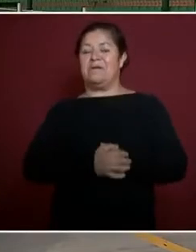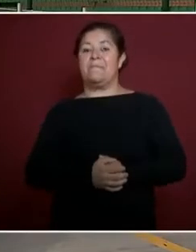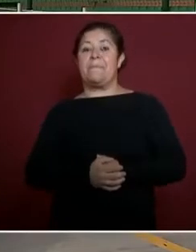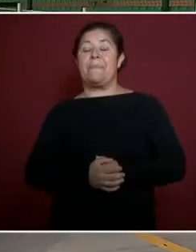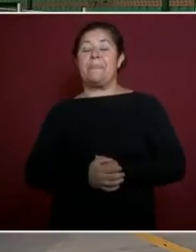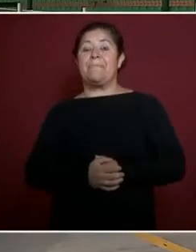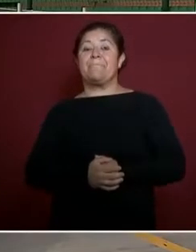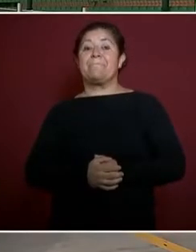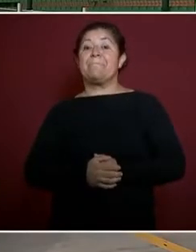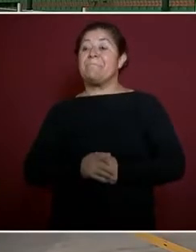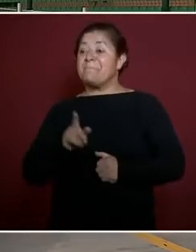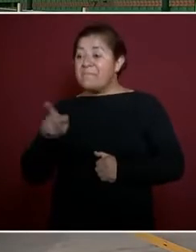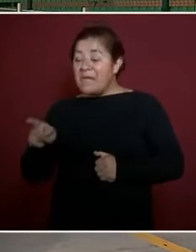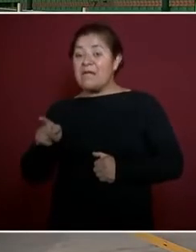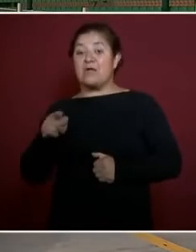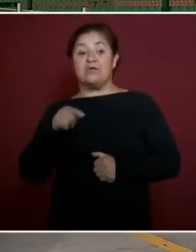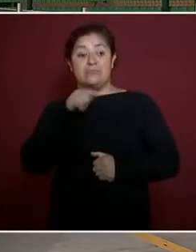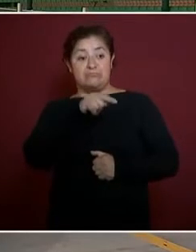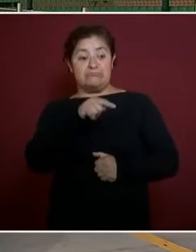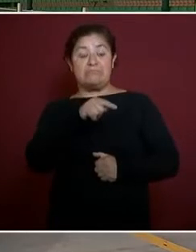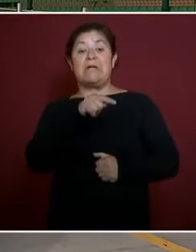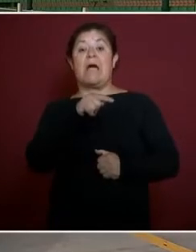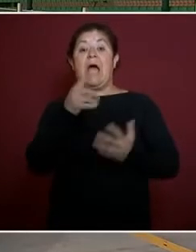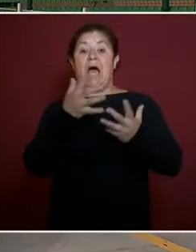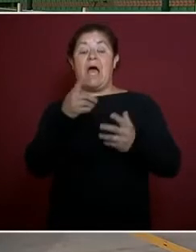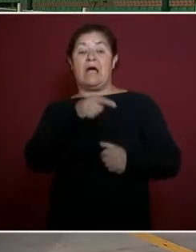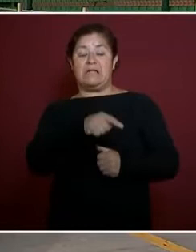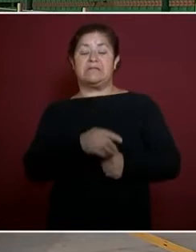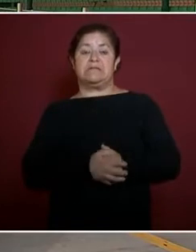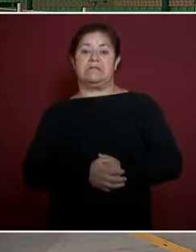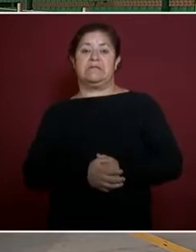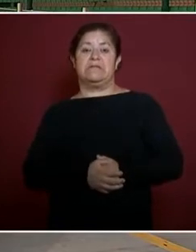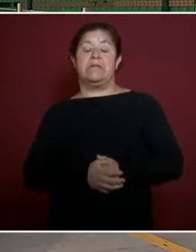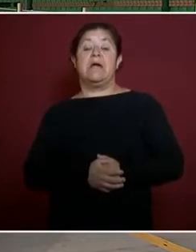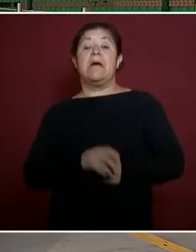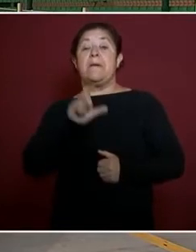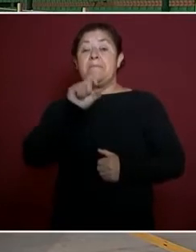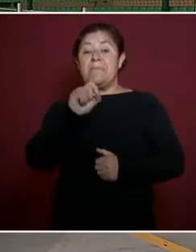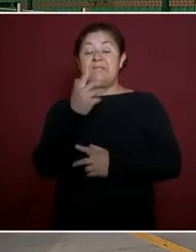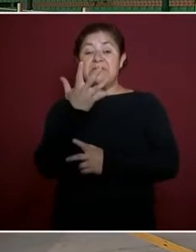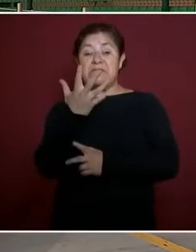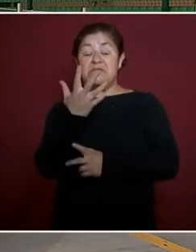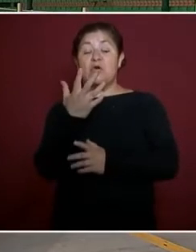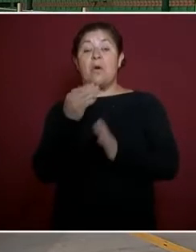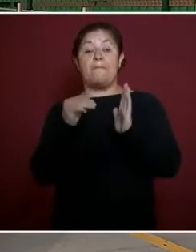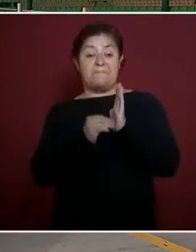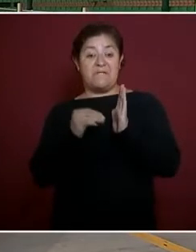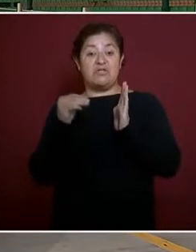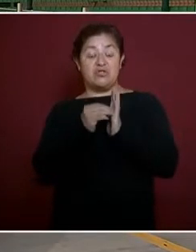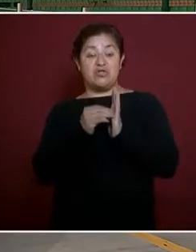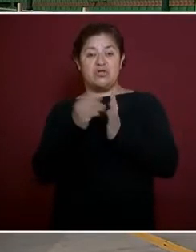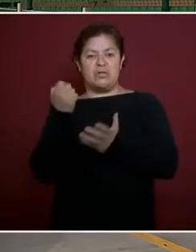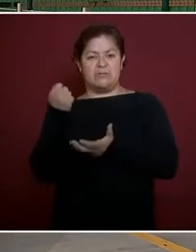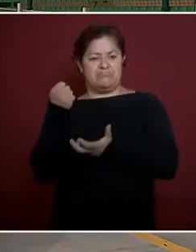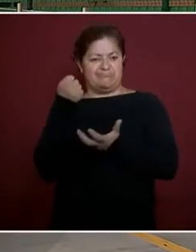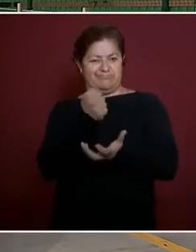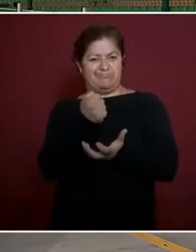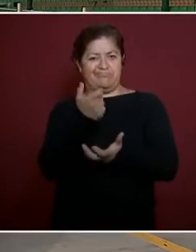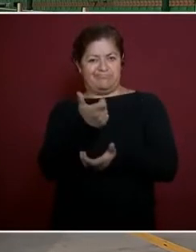estas sucursales 25 millones de pesos? No,